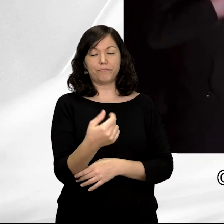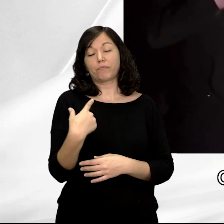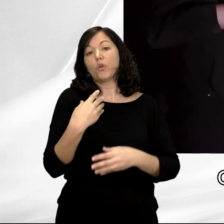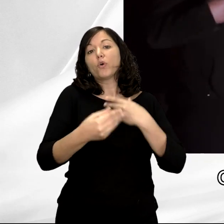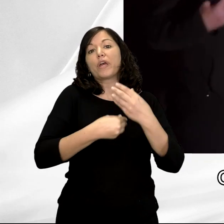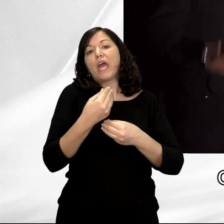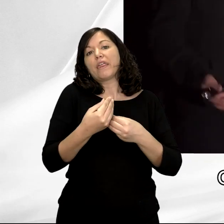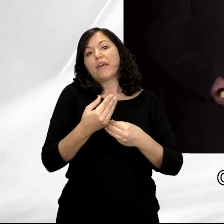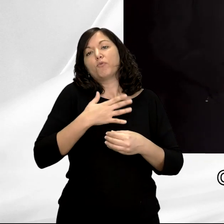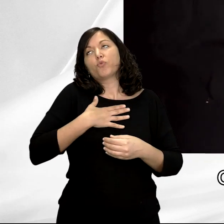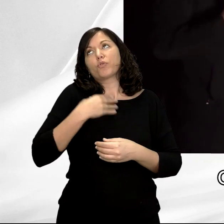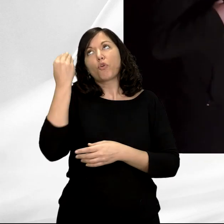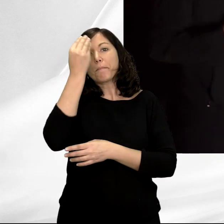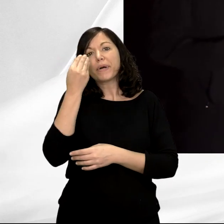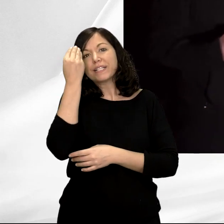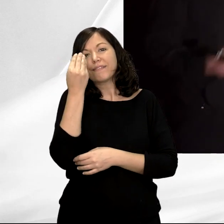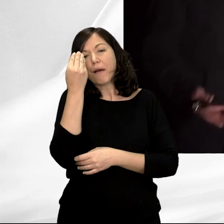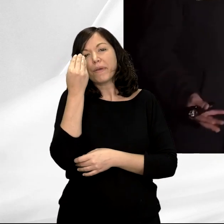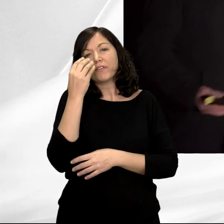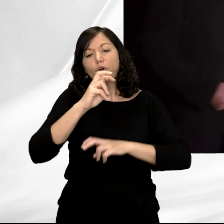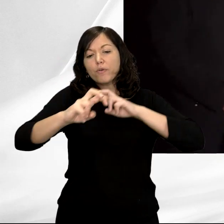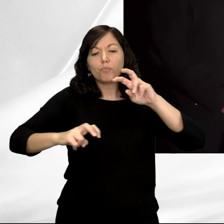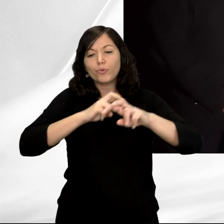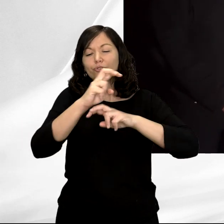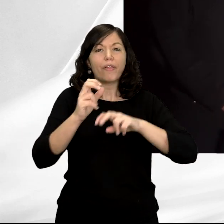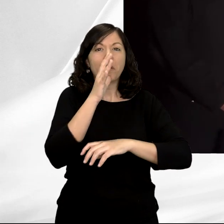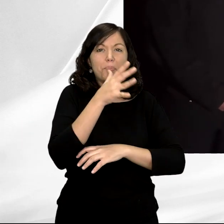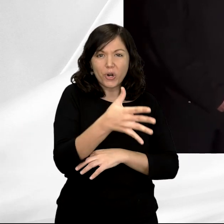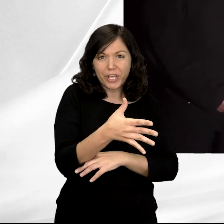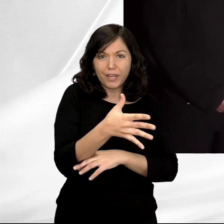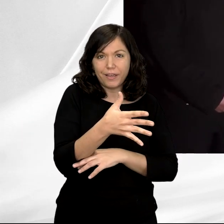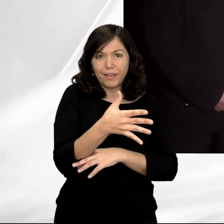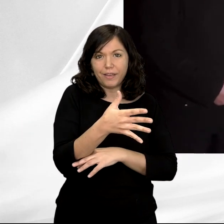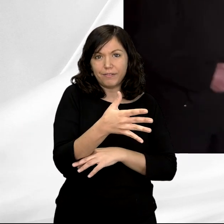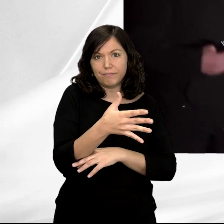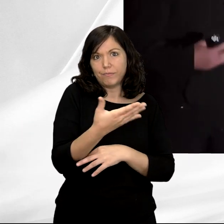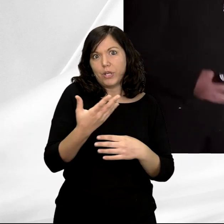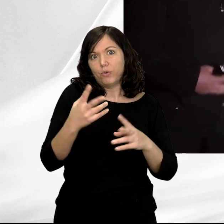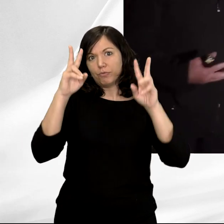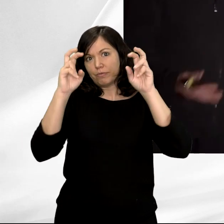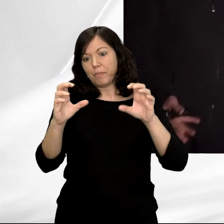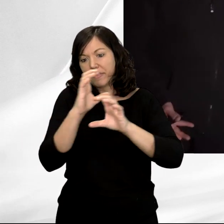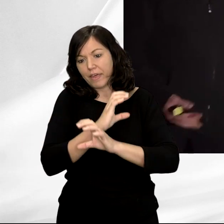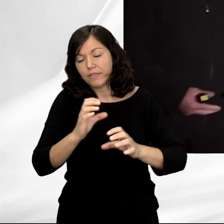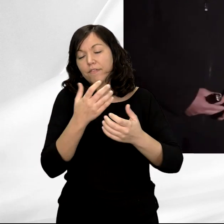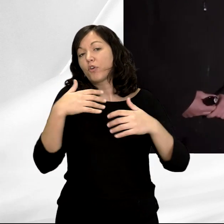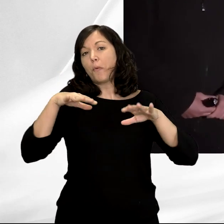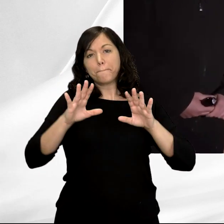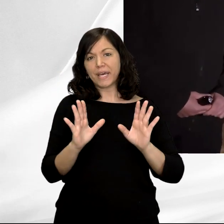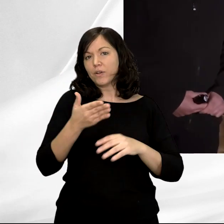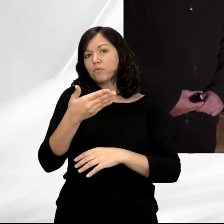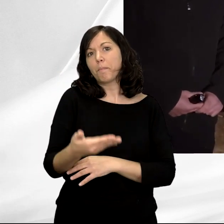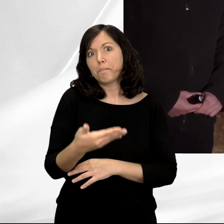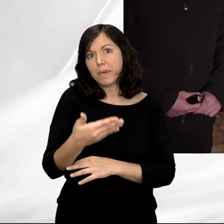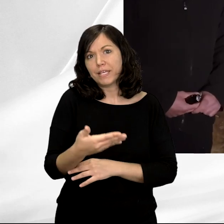proyectar nuestro pensamiento y buscando argumentos que no siempre tienen un consenso científico y no tienen tampoco un